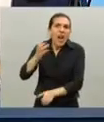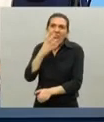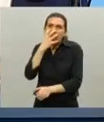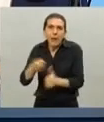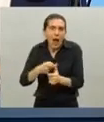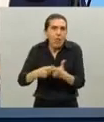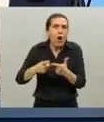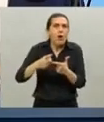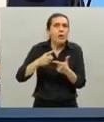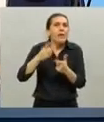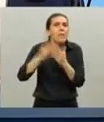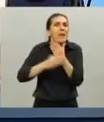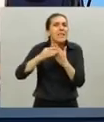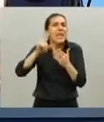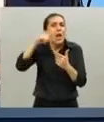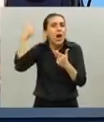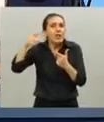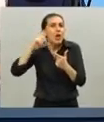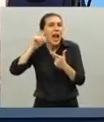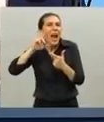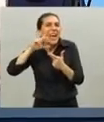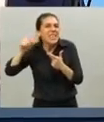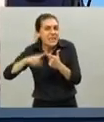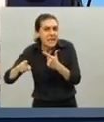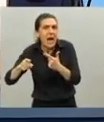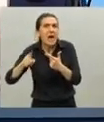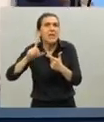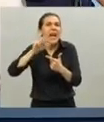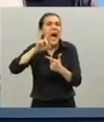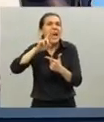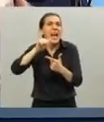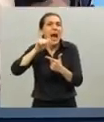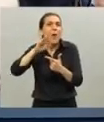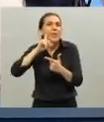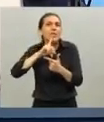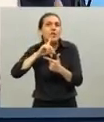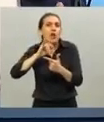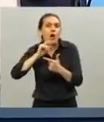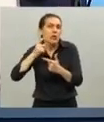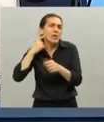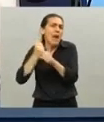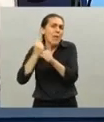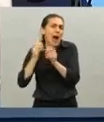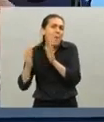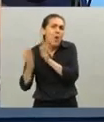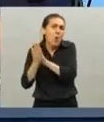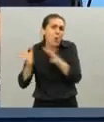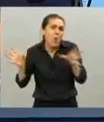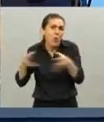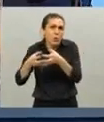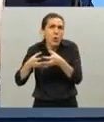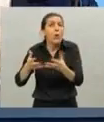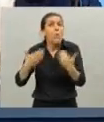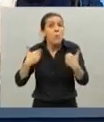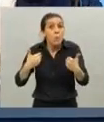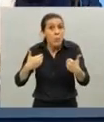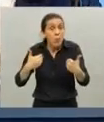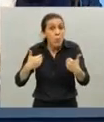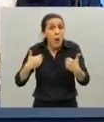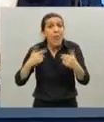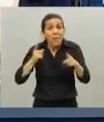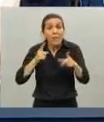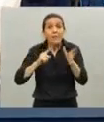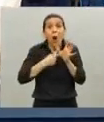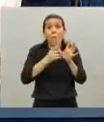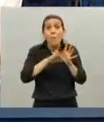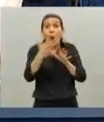el Ministerio Nacional Gine González García Carla Bisotti la verdad que es todo ese trabajo colectivo que ha permitido que en la